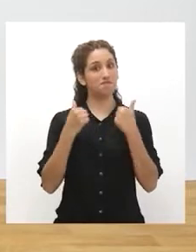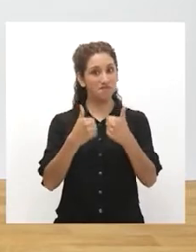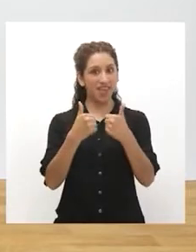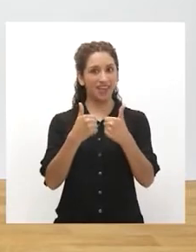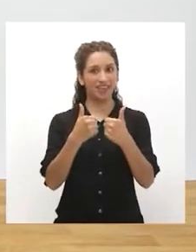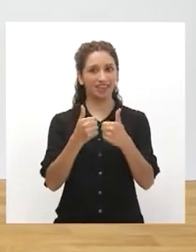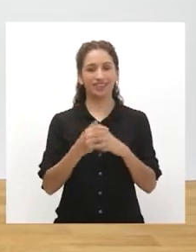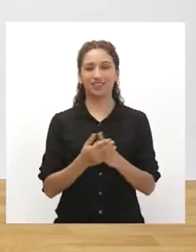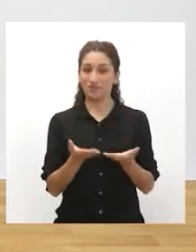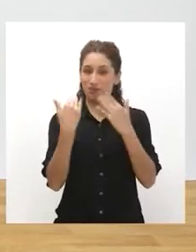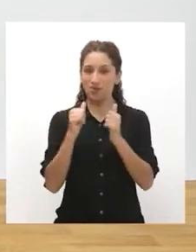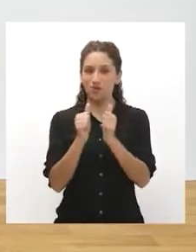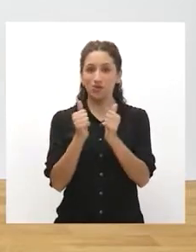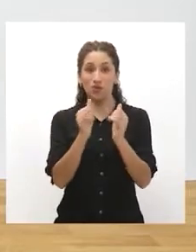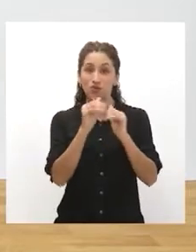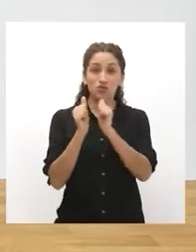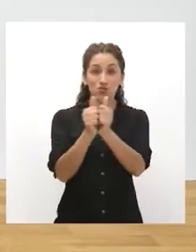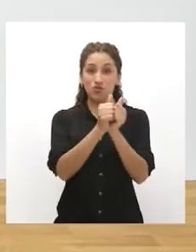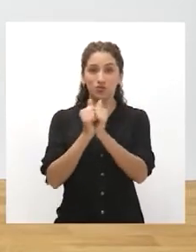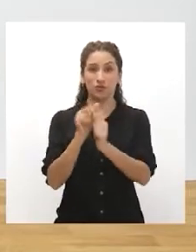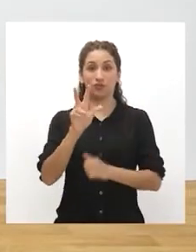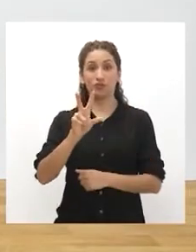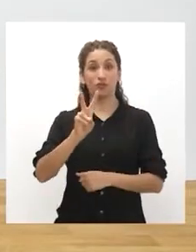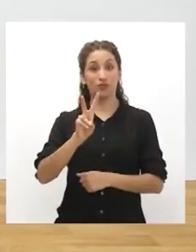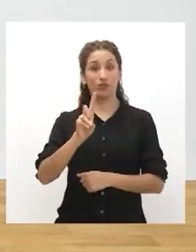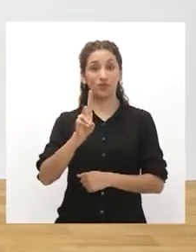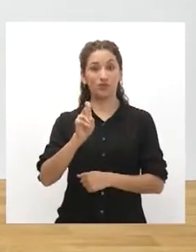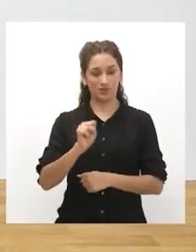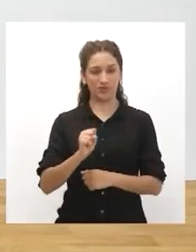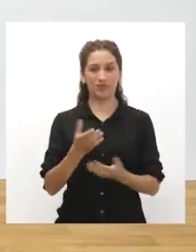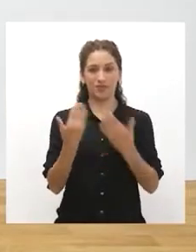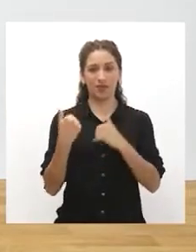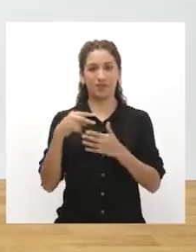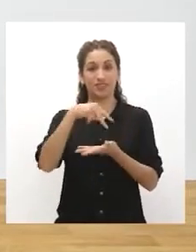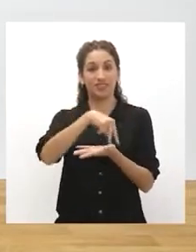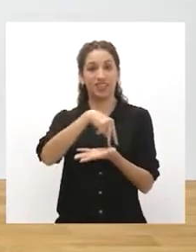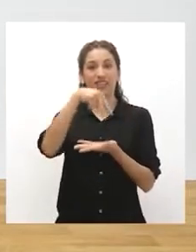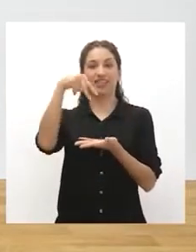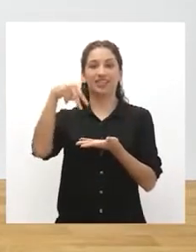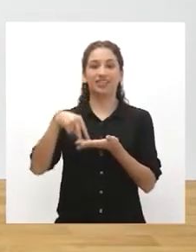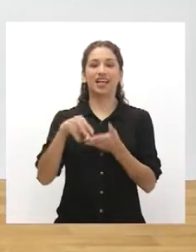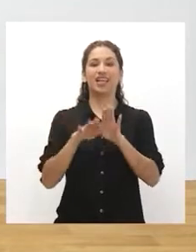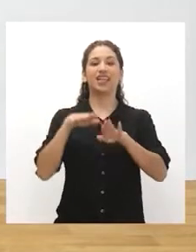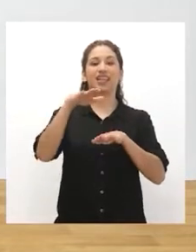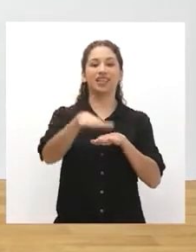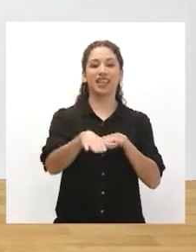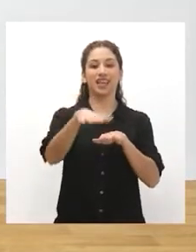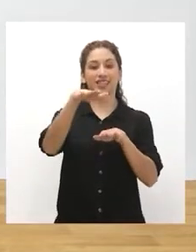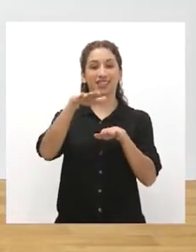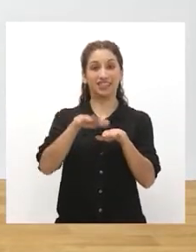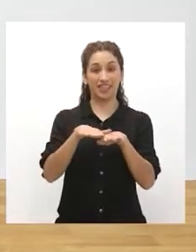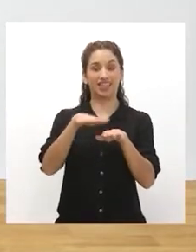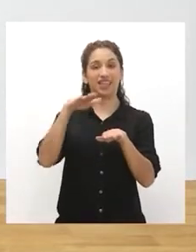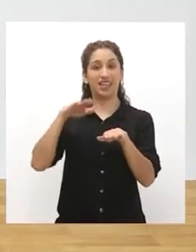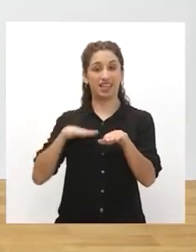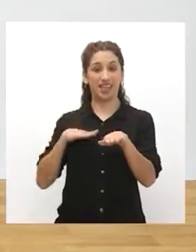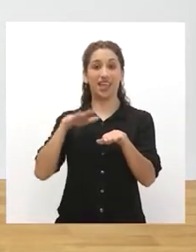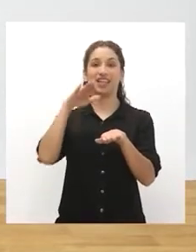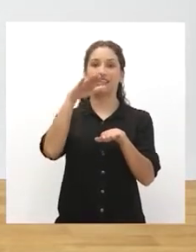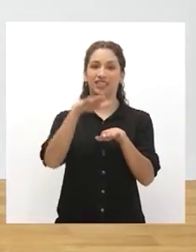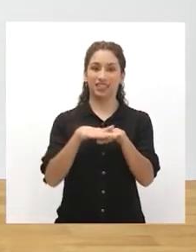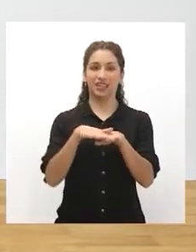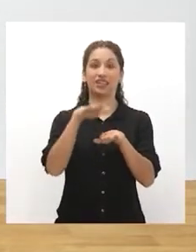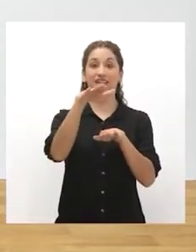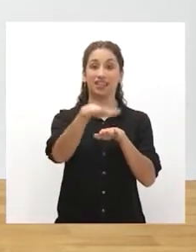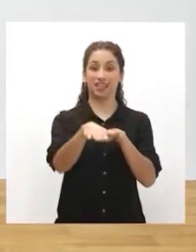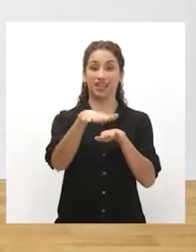Muy bien, hacemos todo junto. 3, 2, 1, va. Salto, salto. Adelante, centro, atrás,